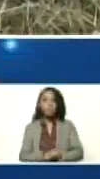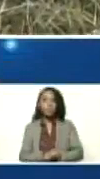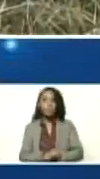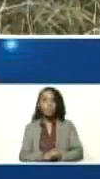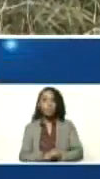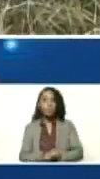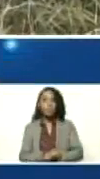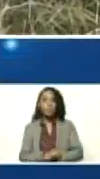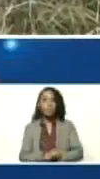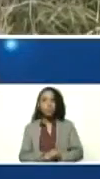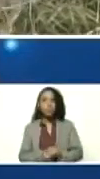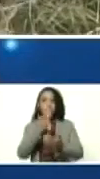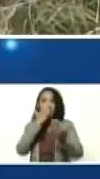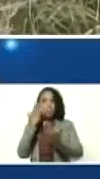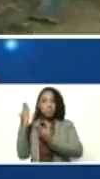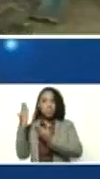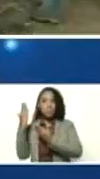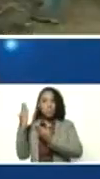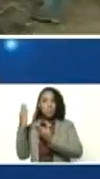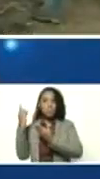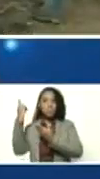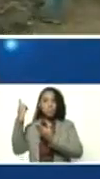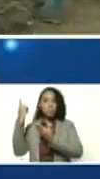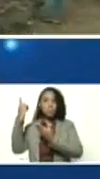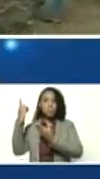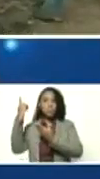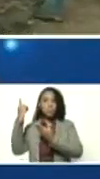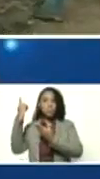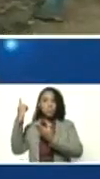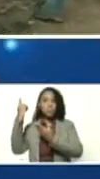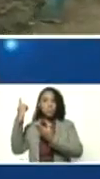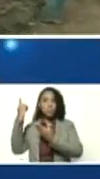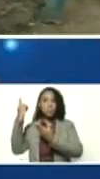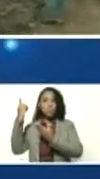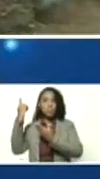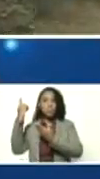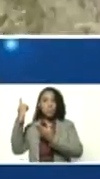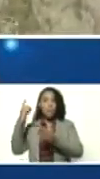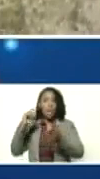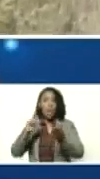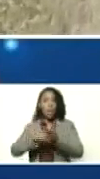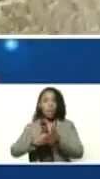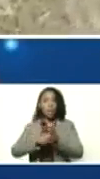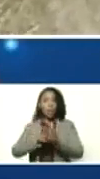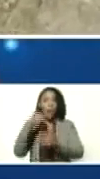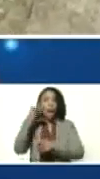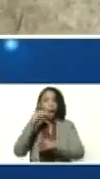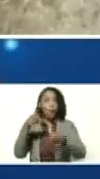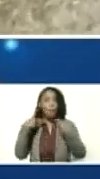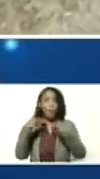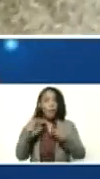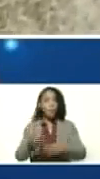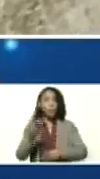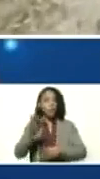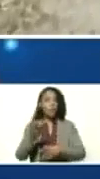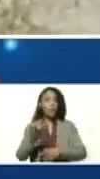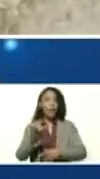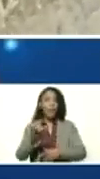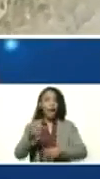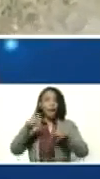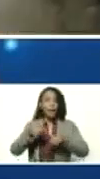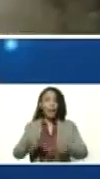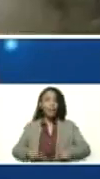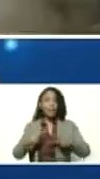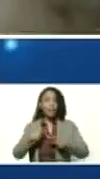Porcino. Para que nadie entienda, pues. Los técnicos tienen un papel que jugar en la vida para que nadie entienda